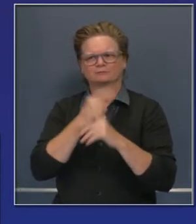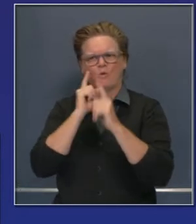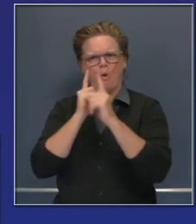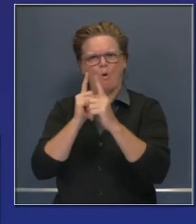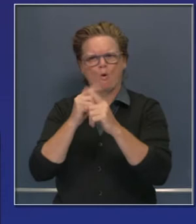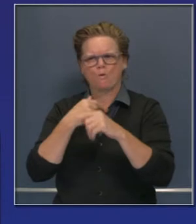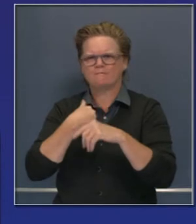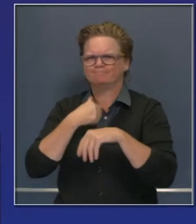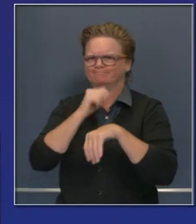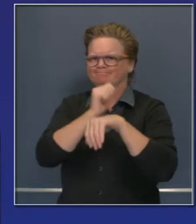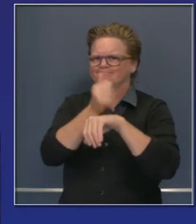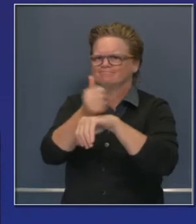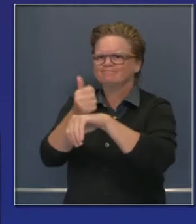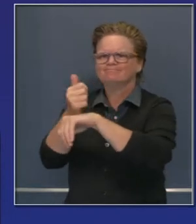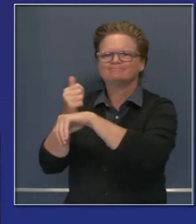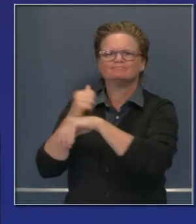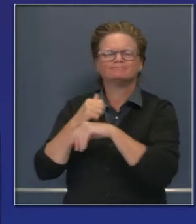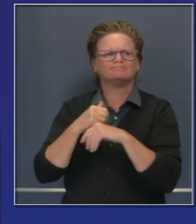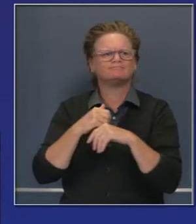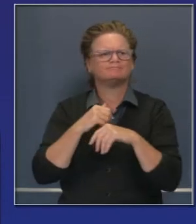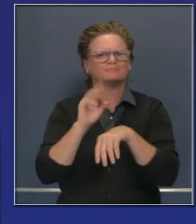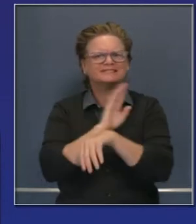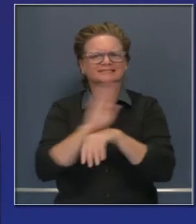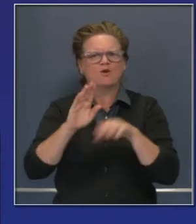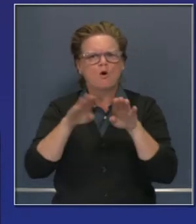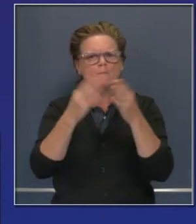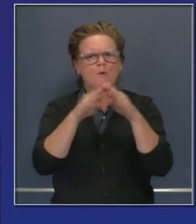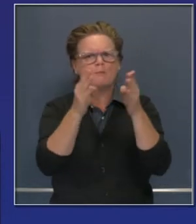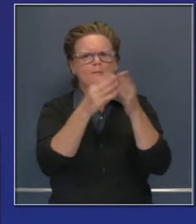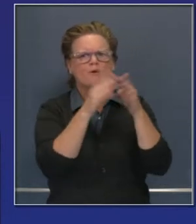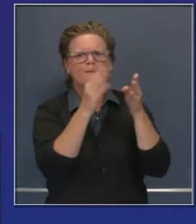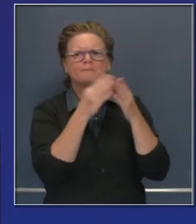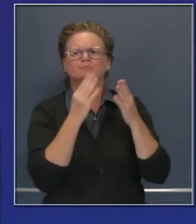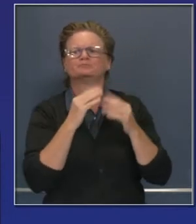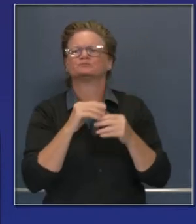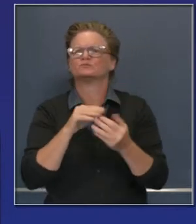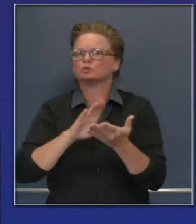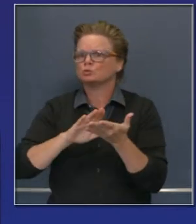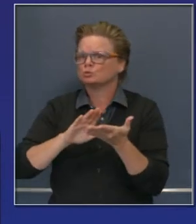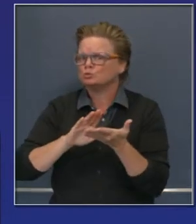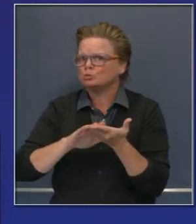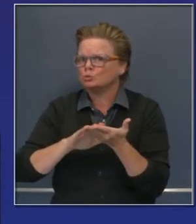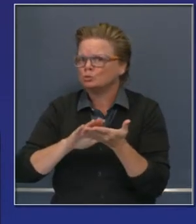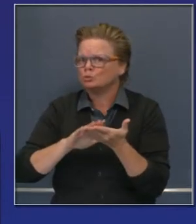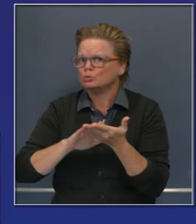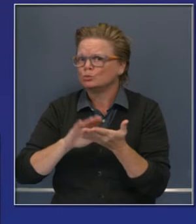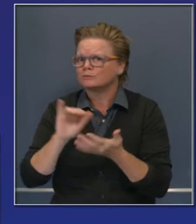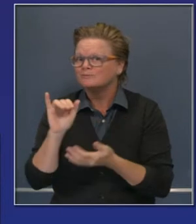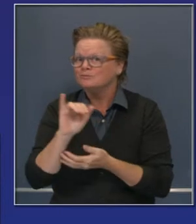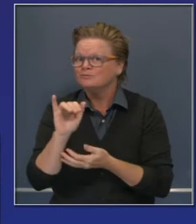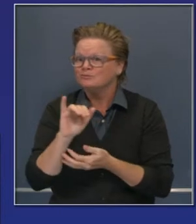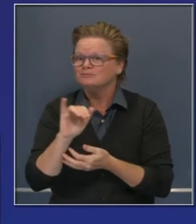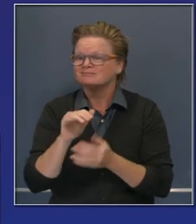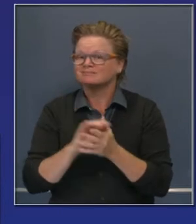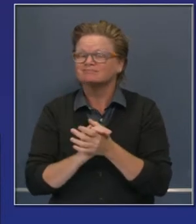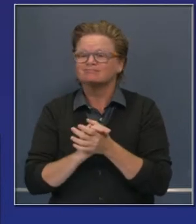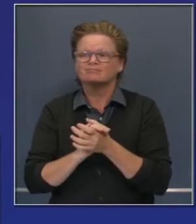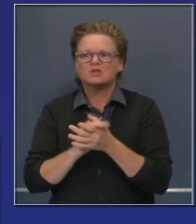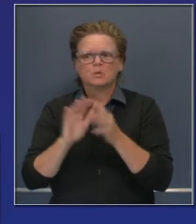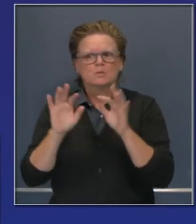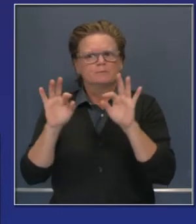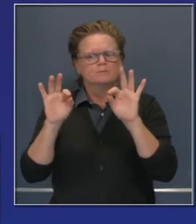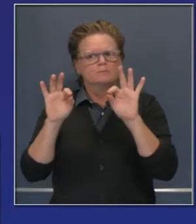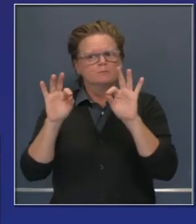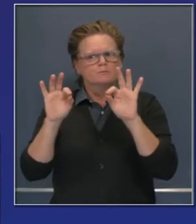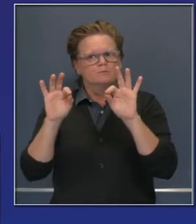solo distintas partes de la economía más plenamente, sino también reabrir algunas escuelas de una forma más sostenible también. Así